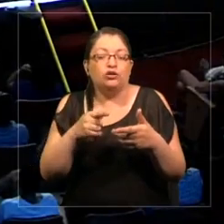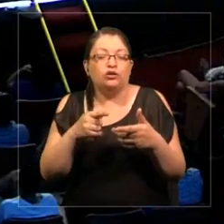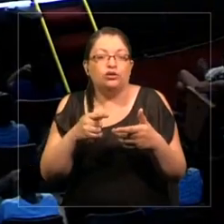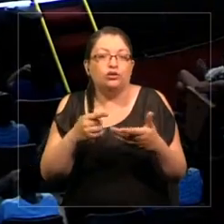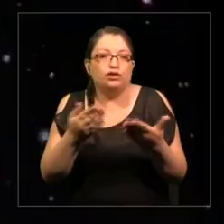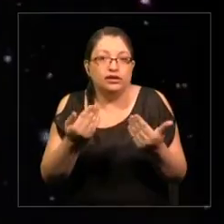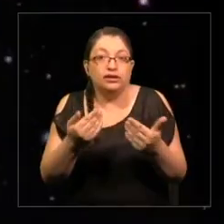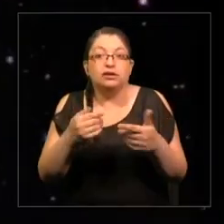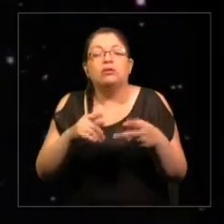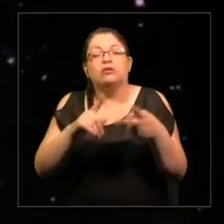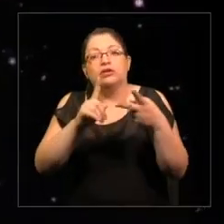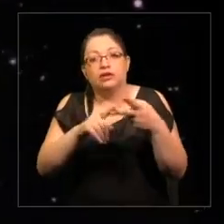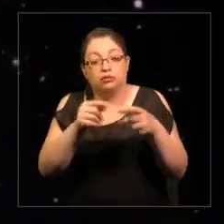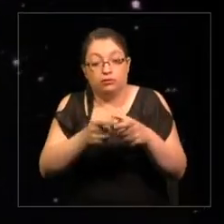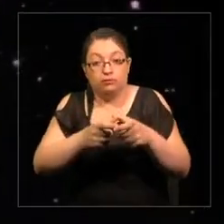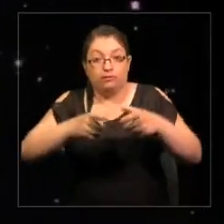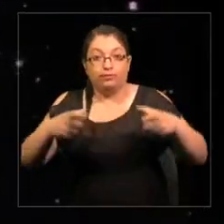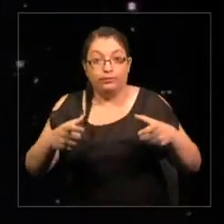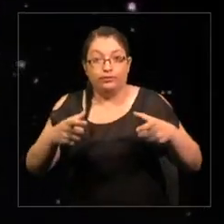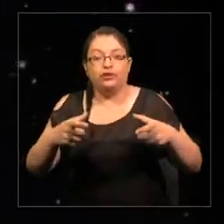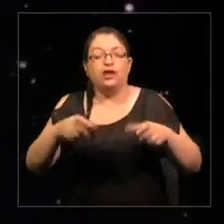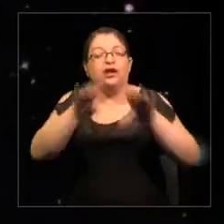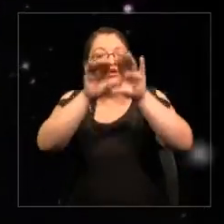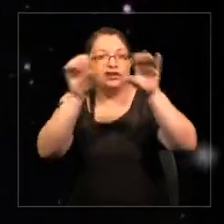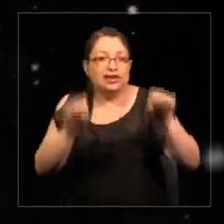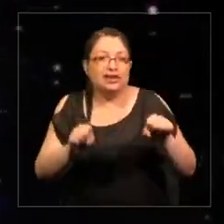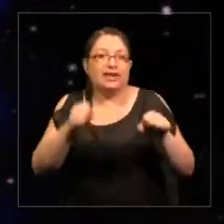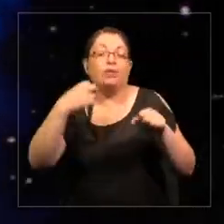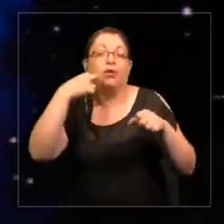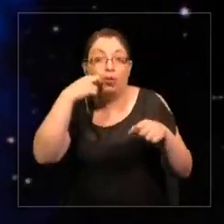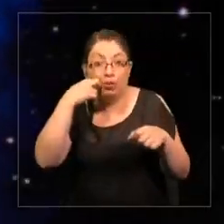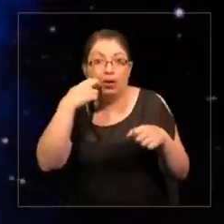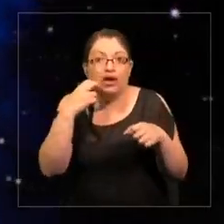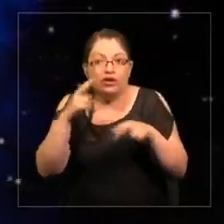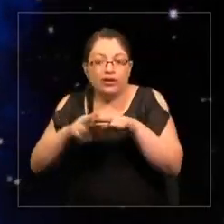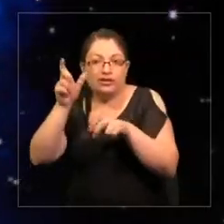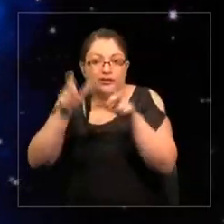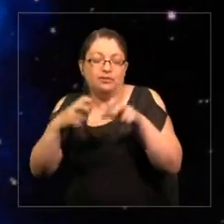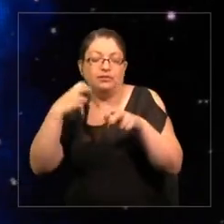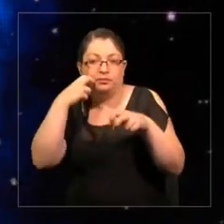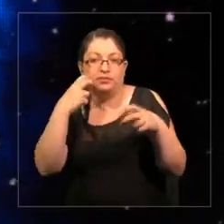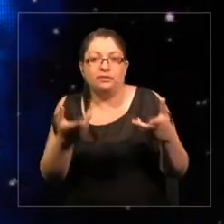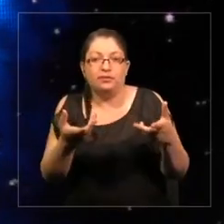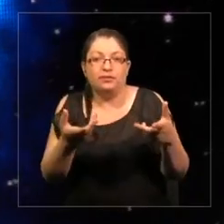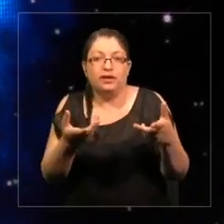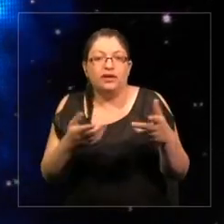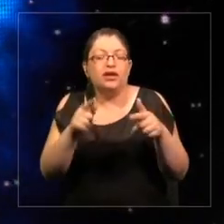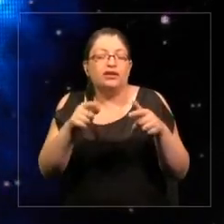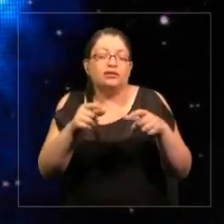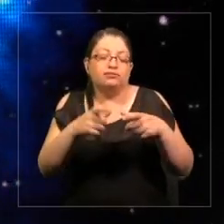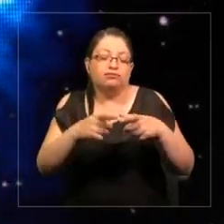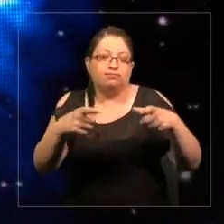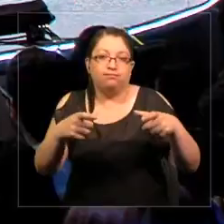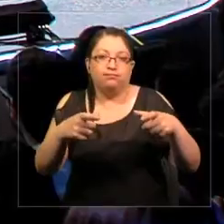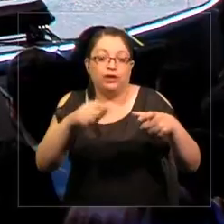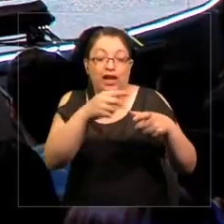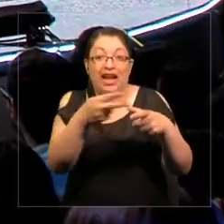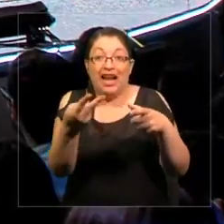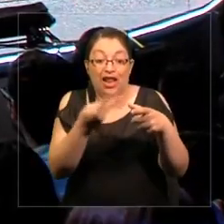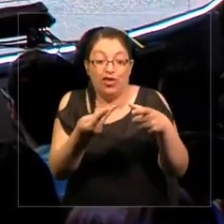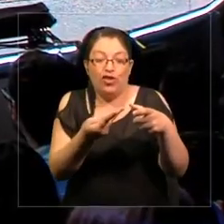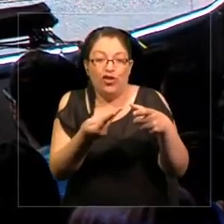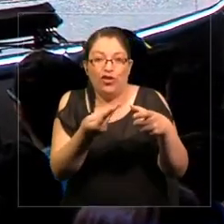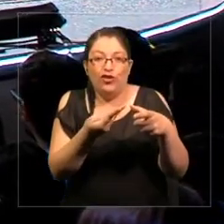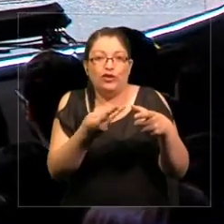Y luego los sistemas humanos, hechos por humanos, están por sobre ellos con lo más importante en el centro. La